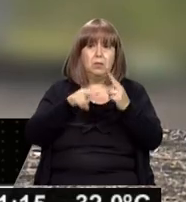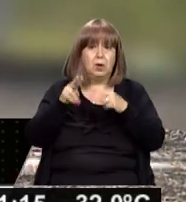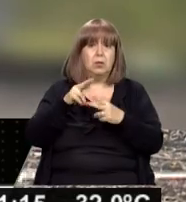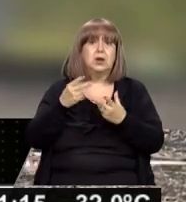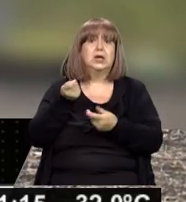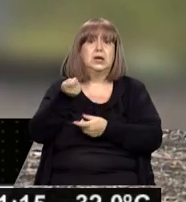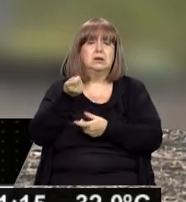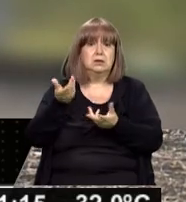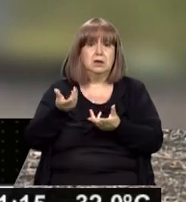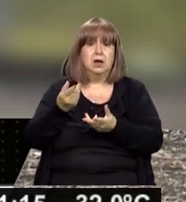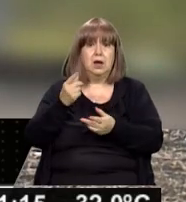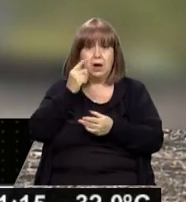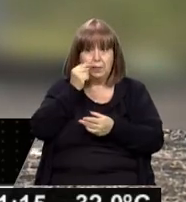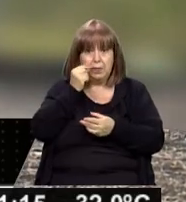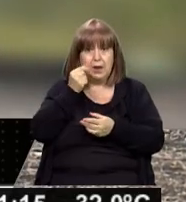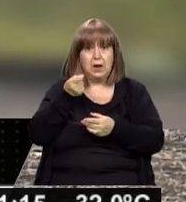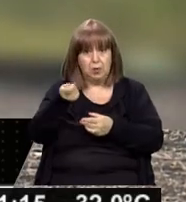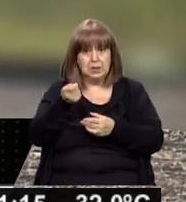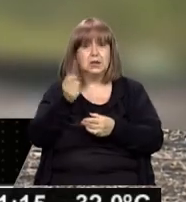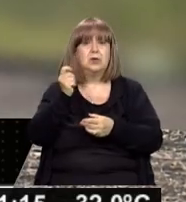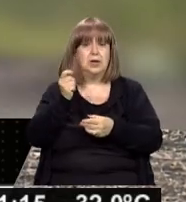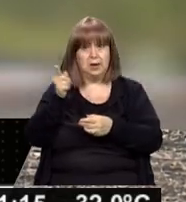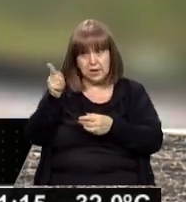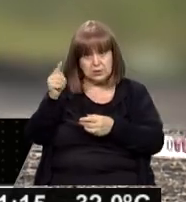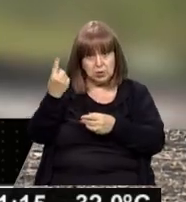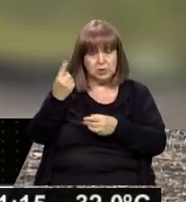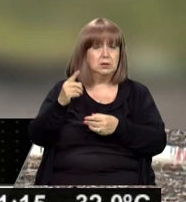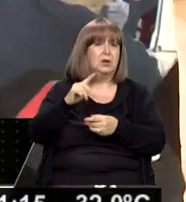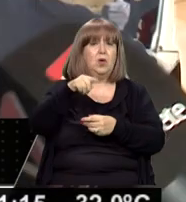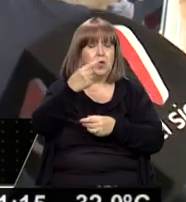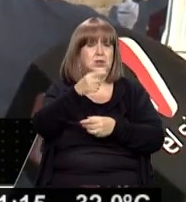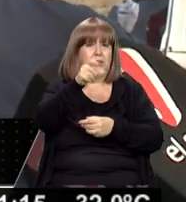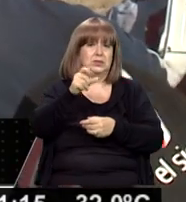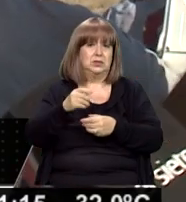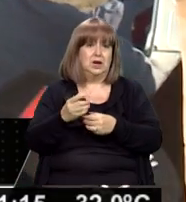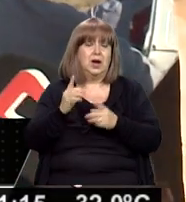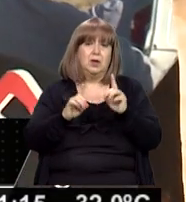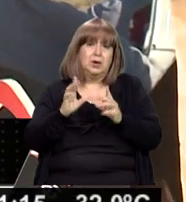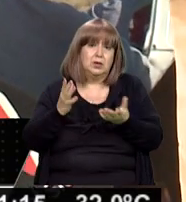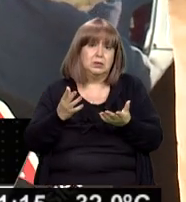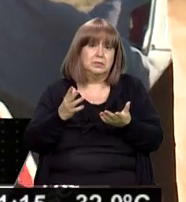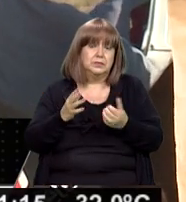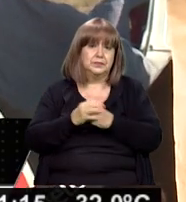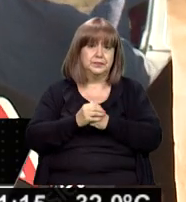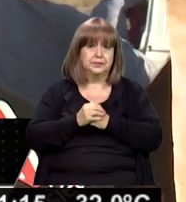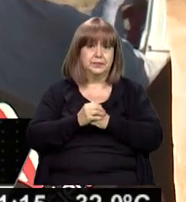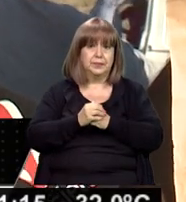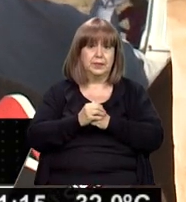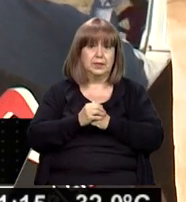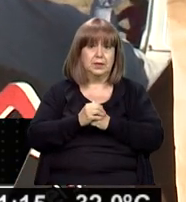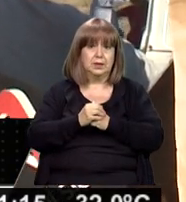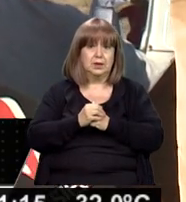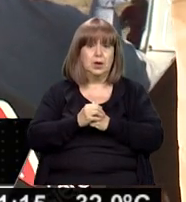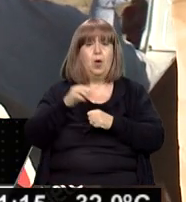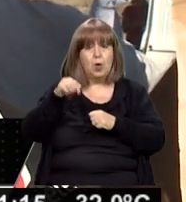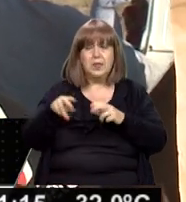Así como lo encontraba mi papá, lo vamos a encontrar a también, a que sigue. 7 días acá, 7 con hoy 8, con hoy día son